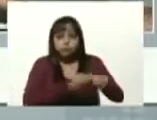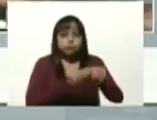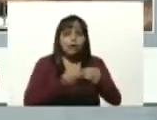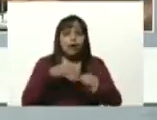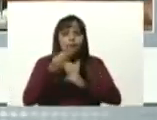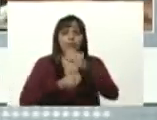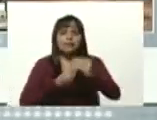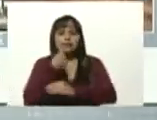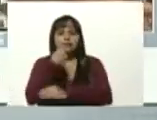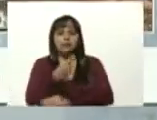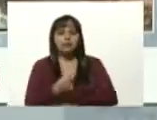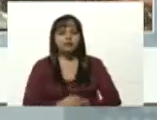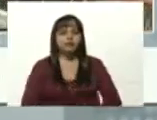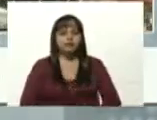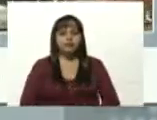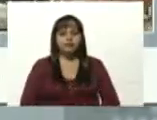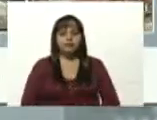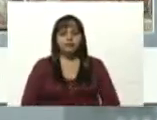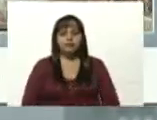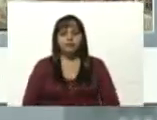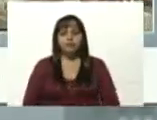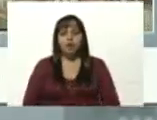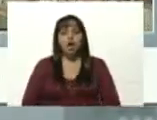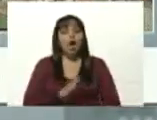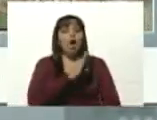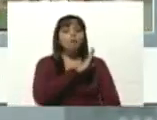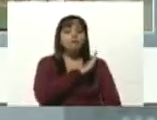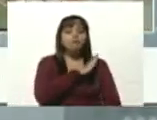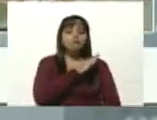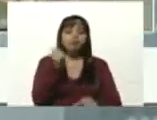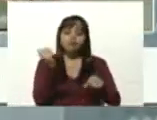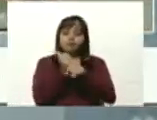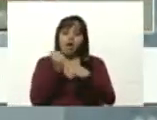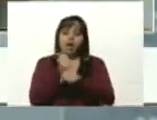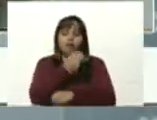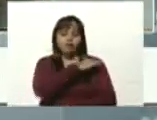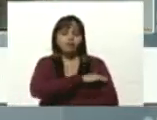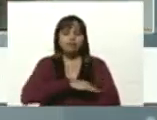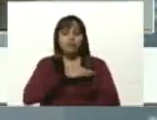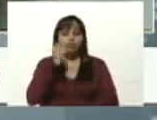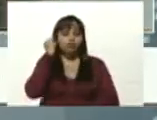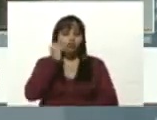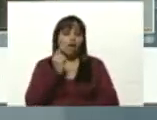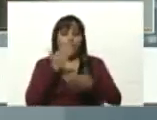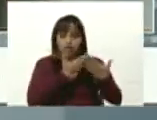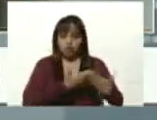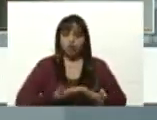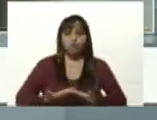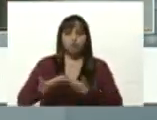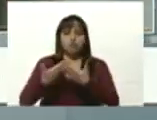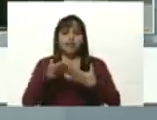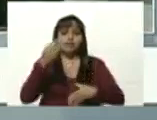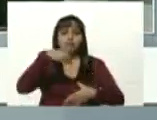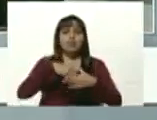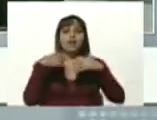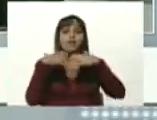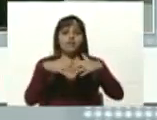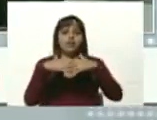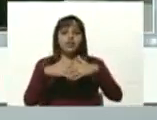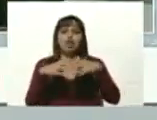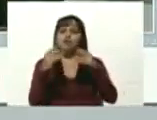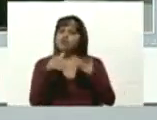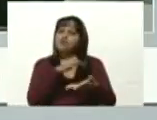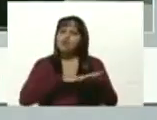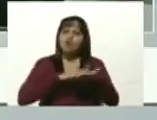decía Marbelia los propios trabajadores de la misión sucre estudiantes de la misión sucre en la fábrica resolvieron